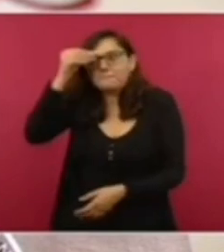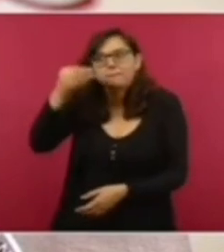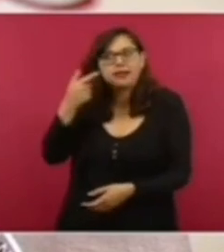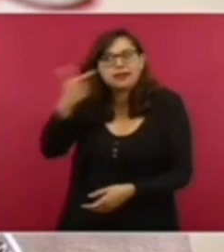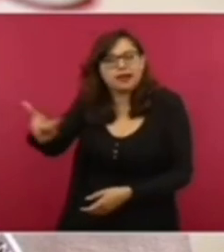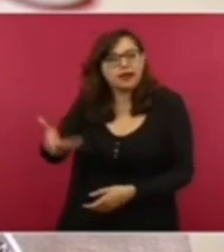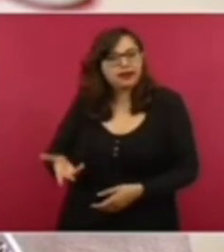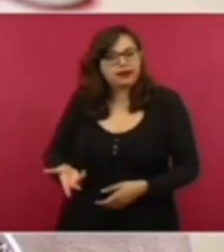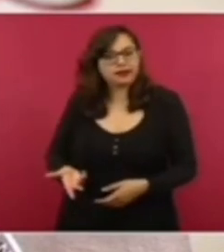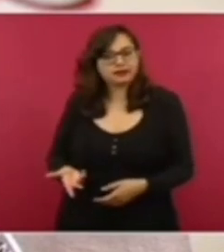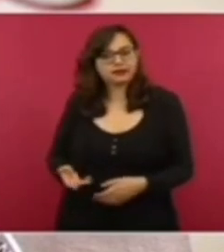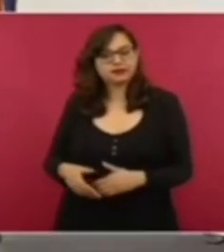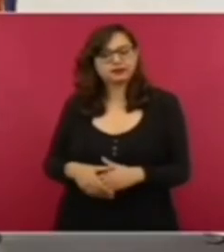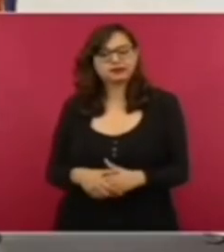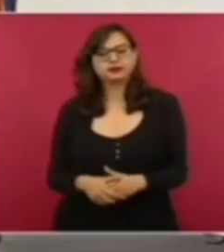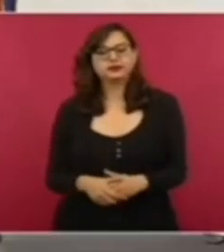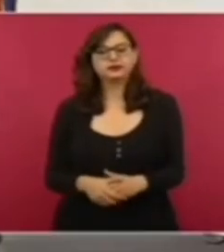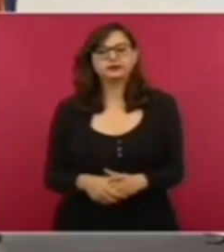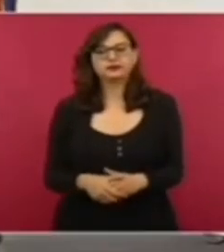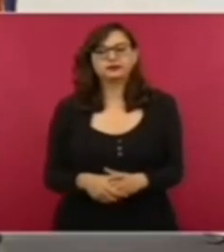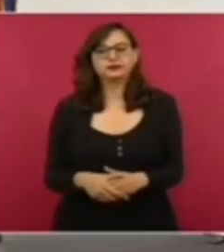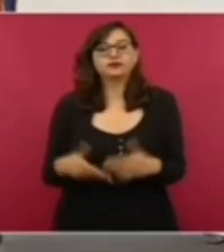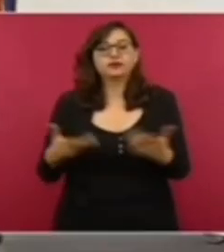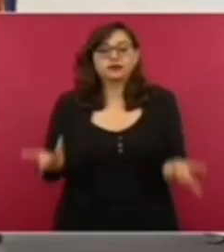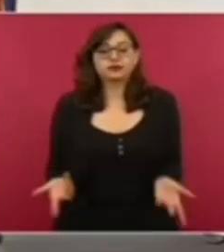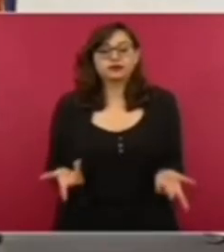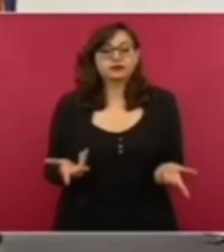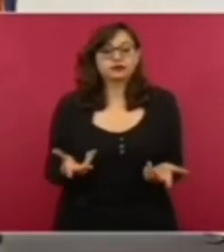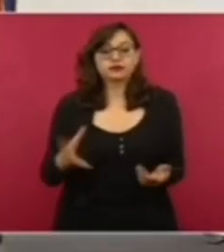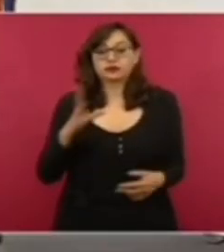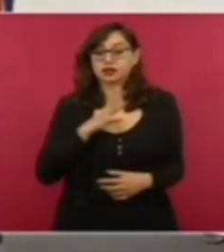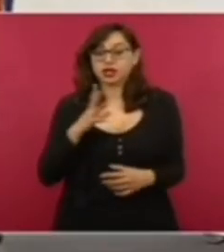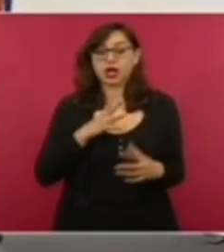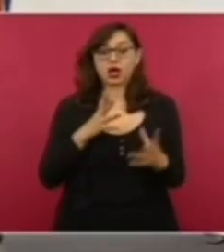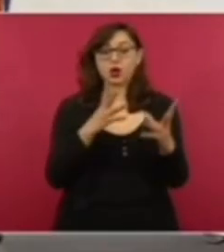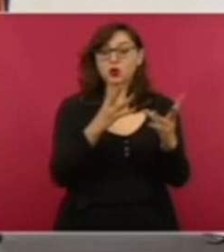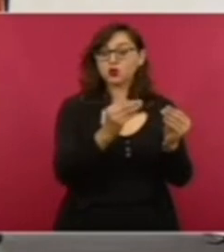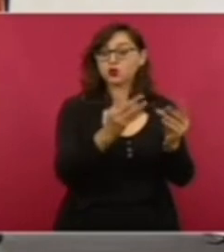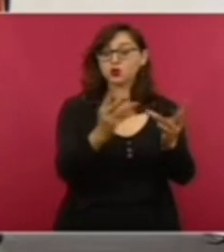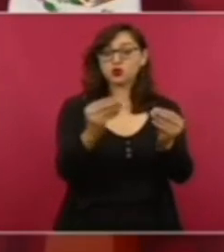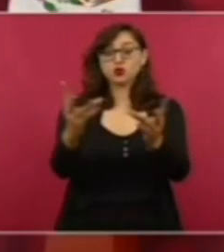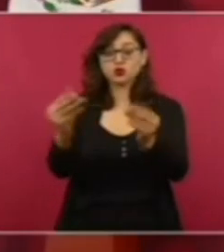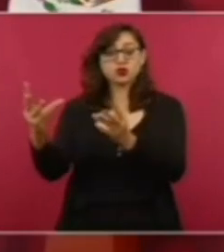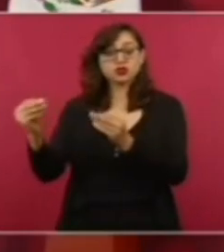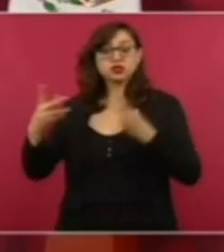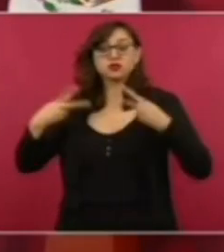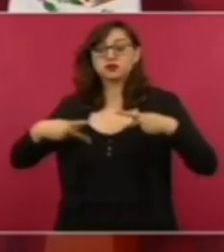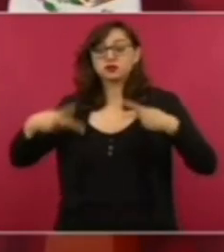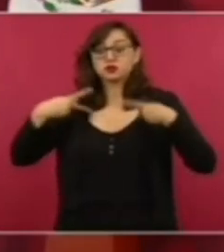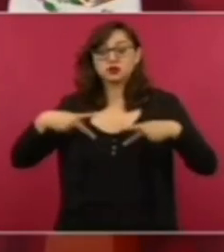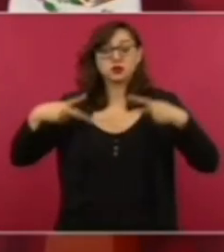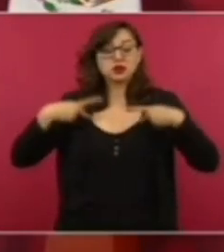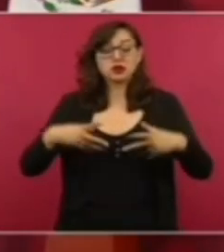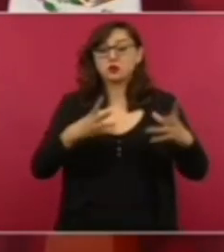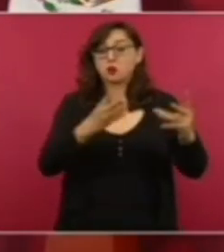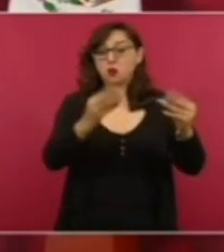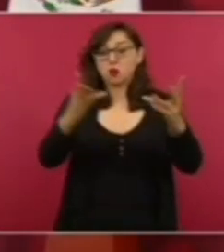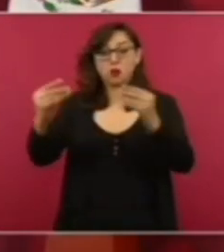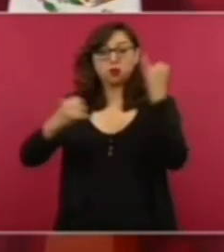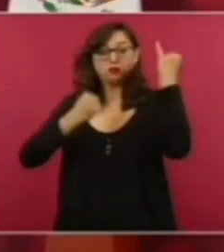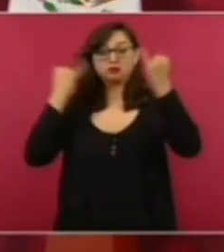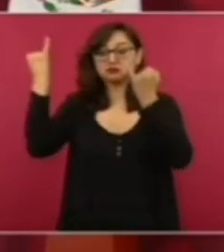Y así como hay muchos clientes, así también hay distintas ideologías.